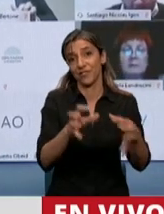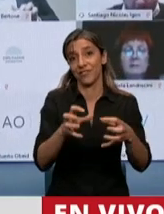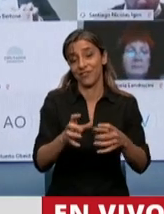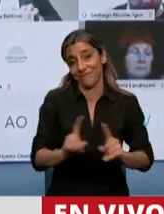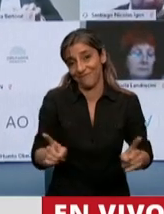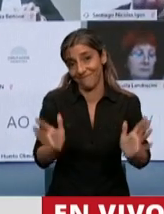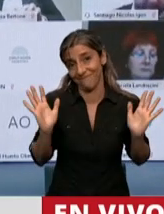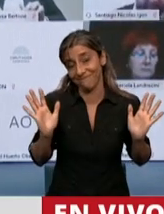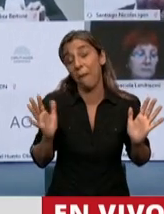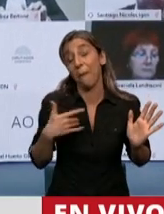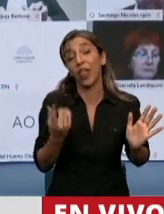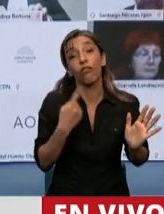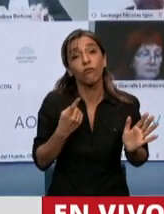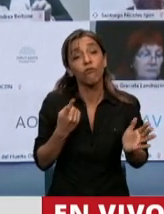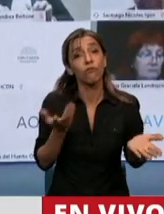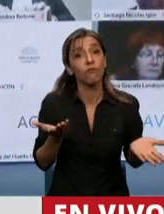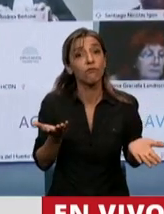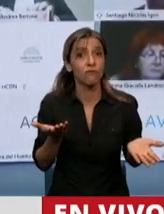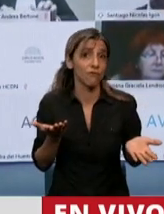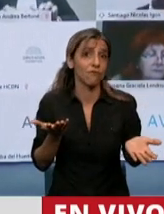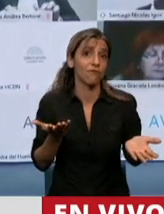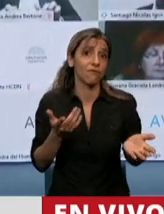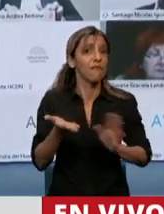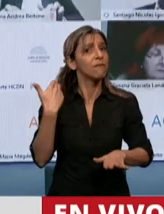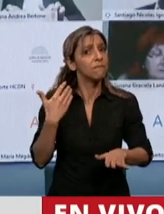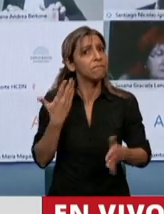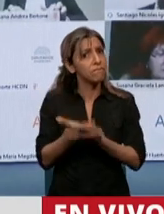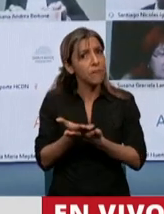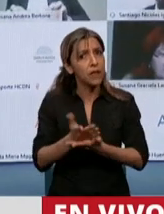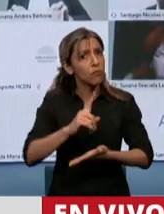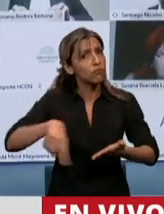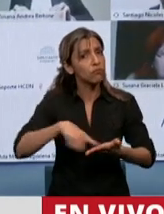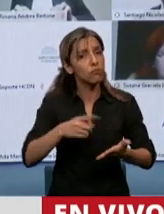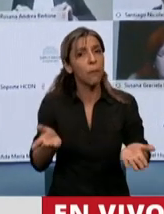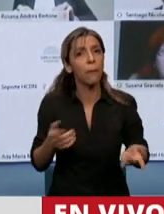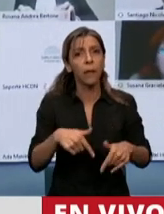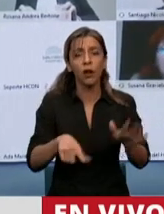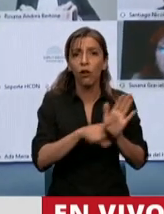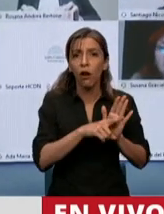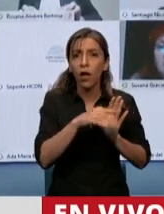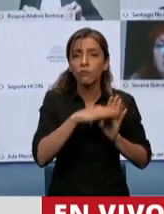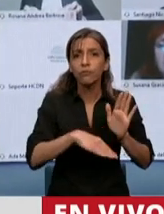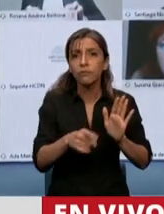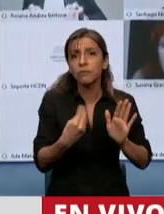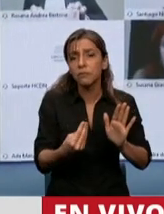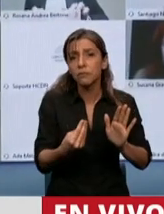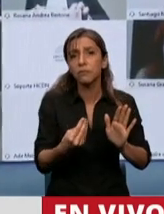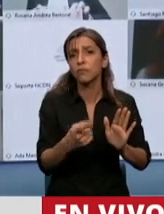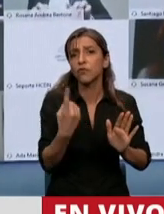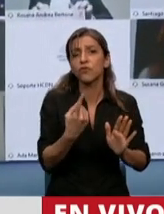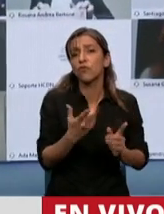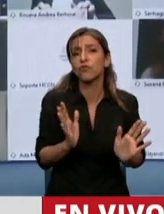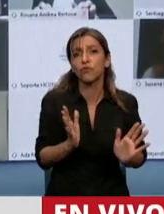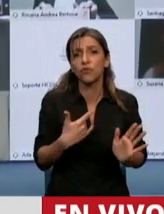de pedir la nulidad de la misma, todo está mediante decretos del Presidente ya